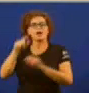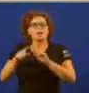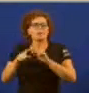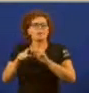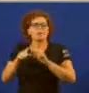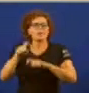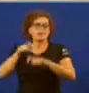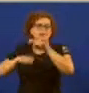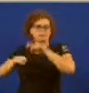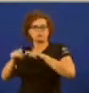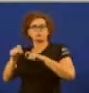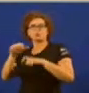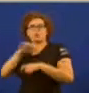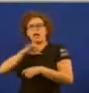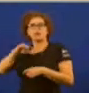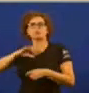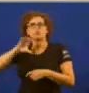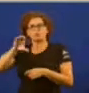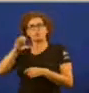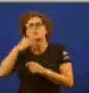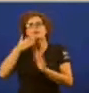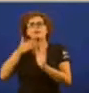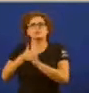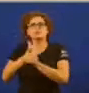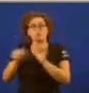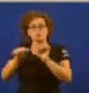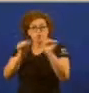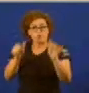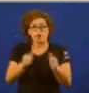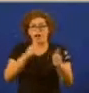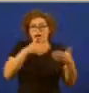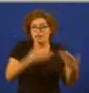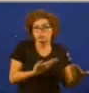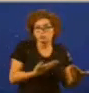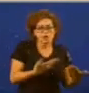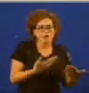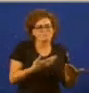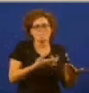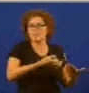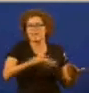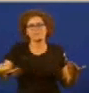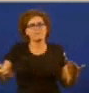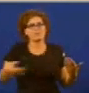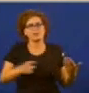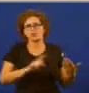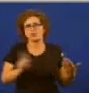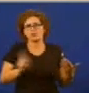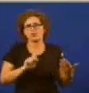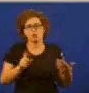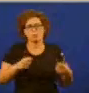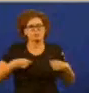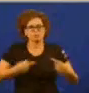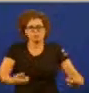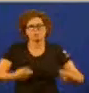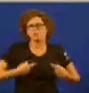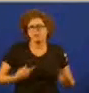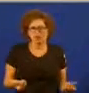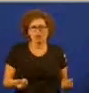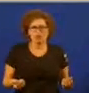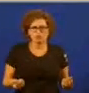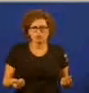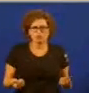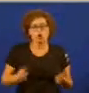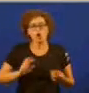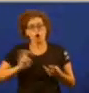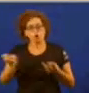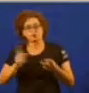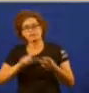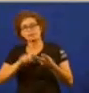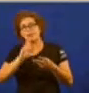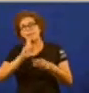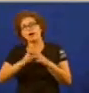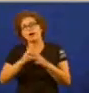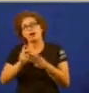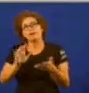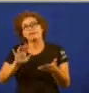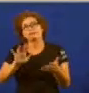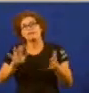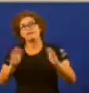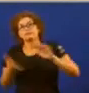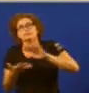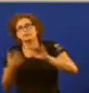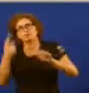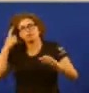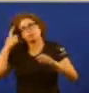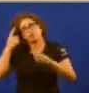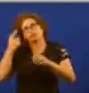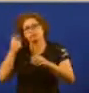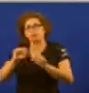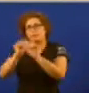autonómica que considera o modelo actual ineficiente disfarrador é unha vía de tránsito a desgregación